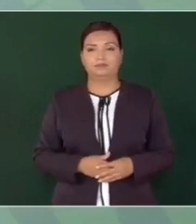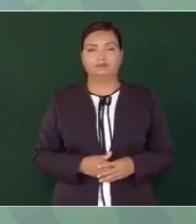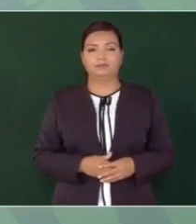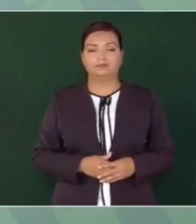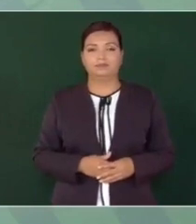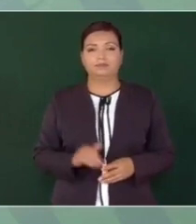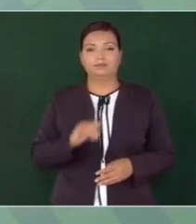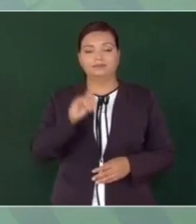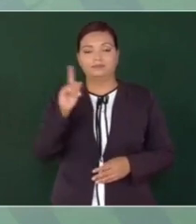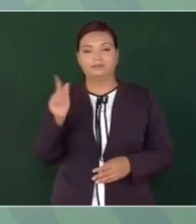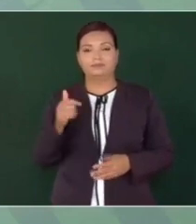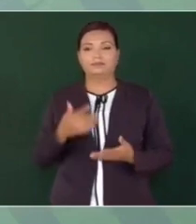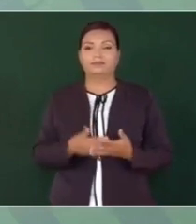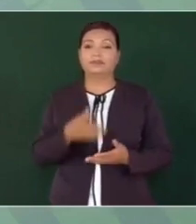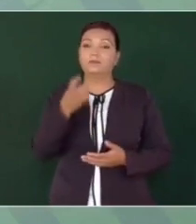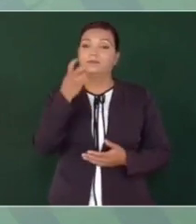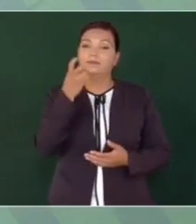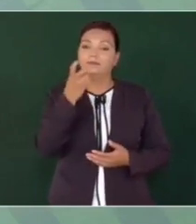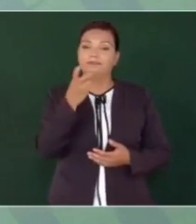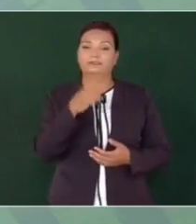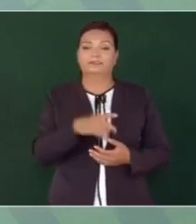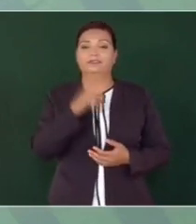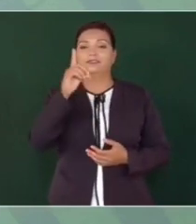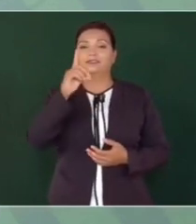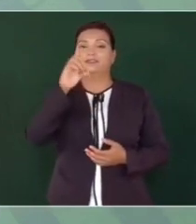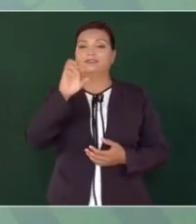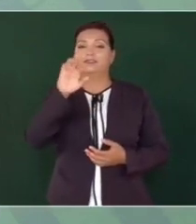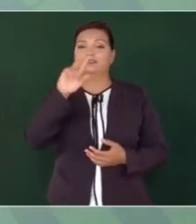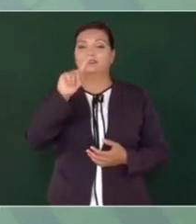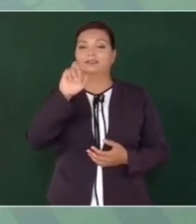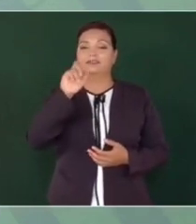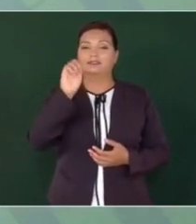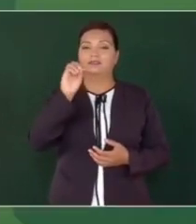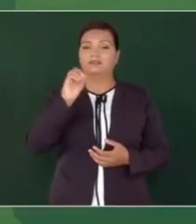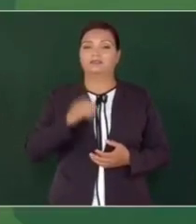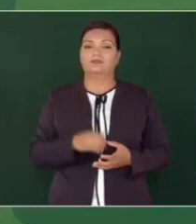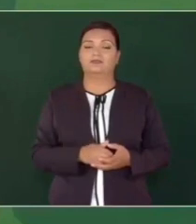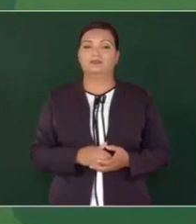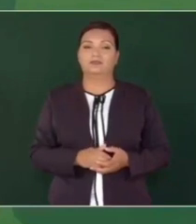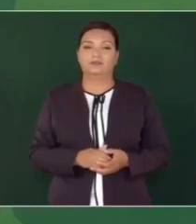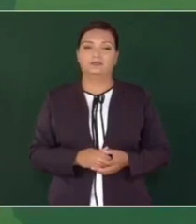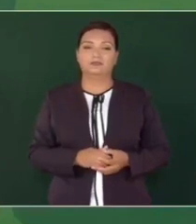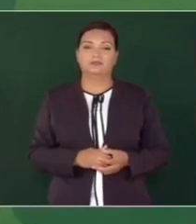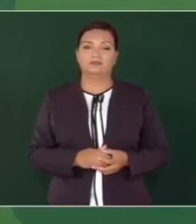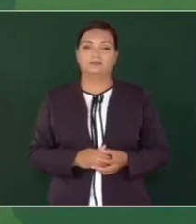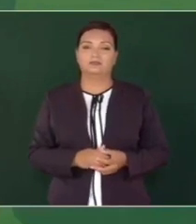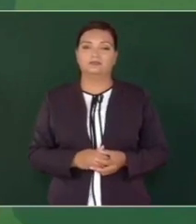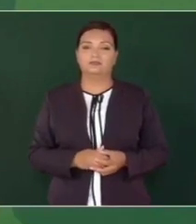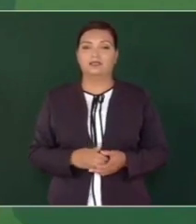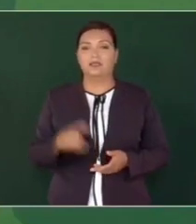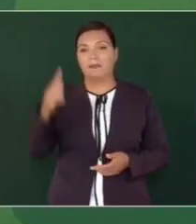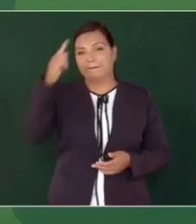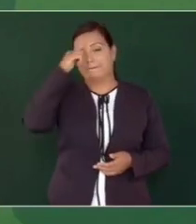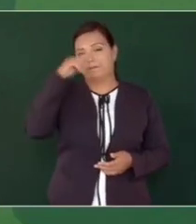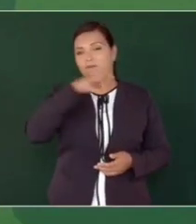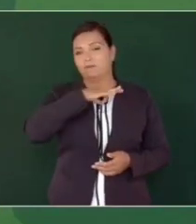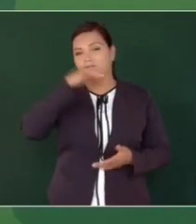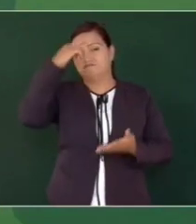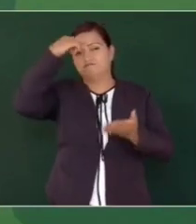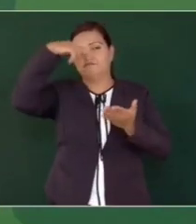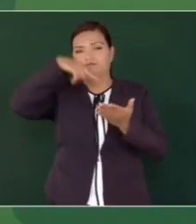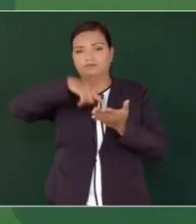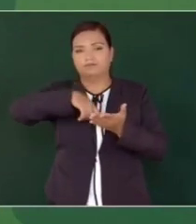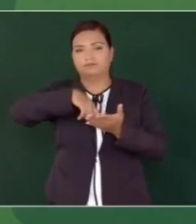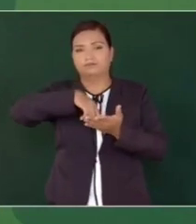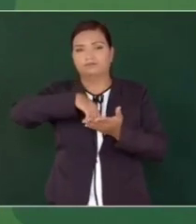Y por eso fue el decreto para considerar